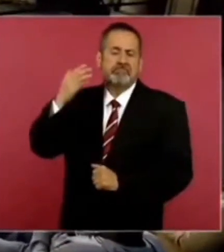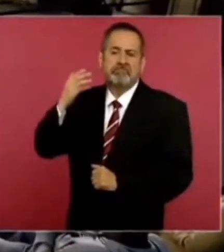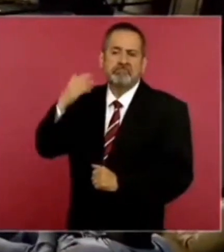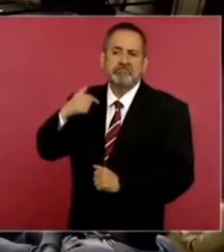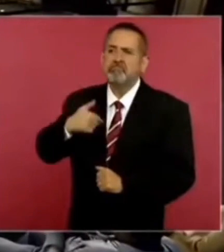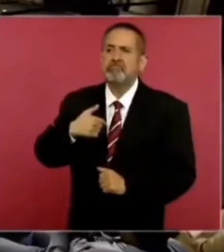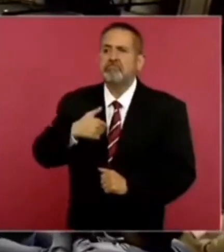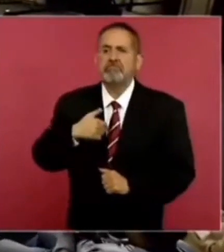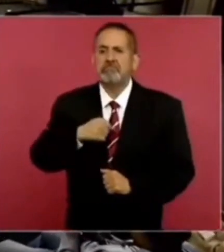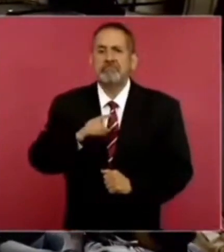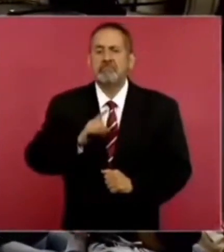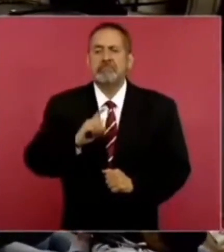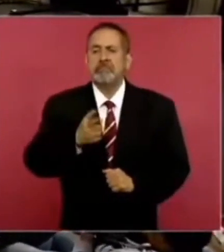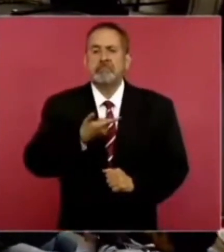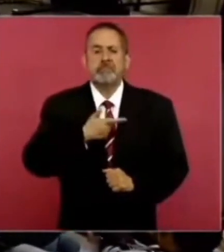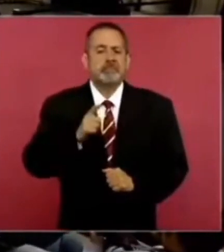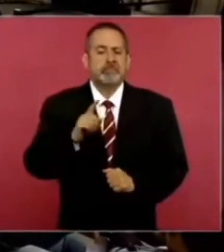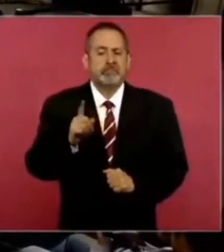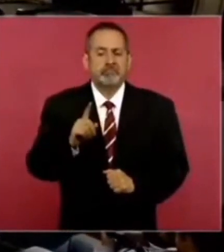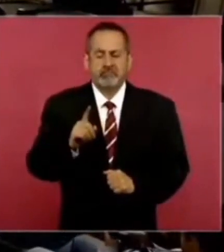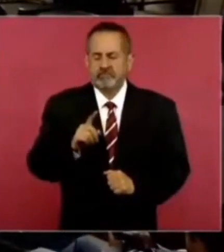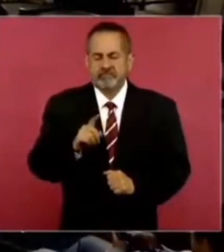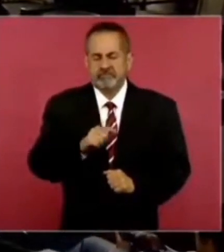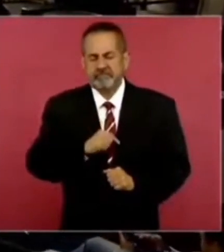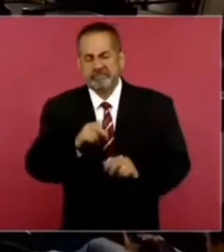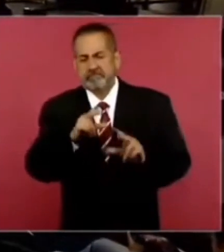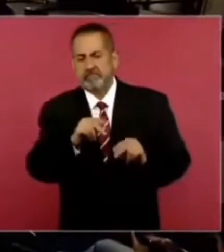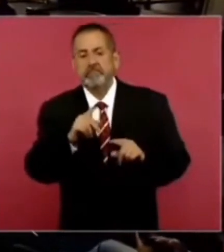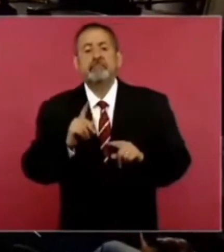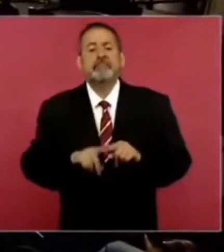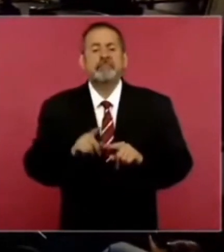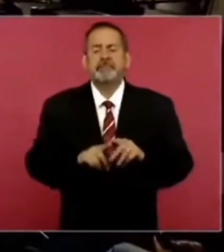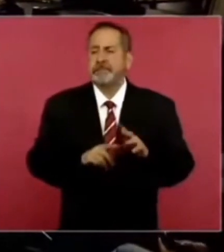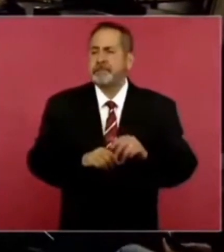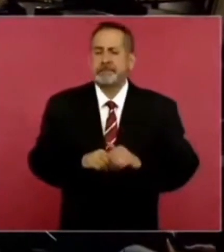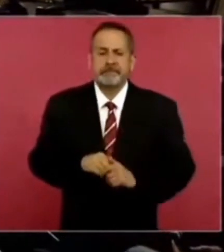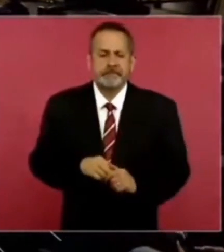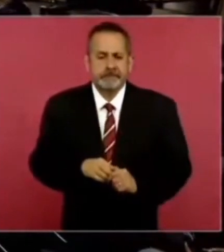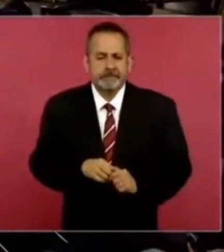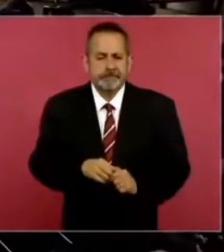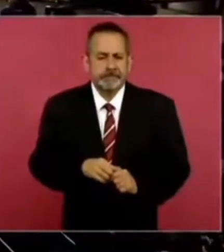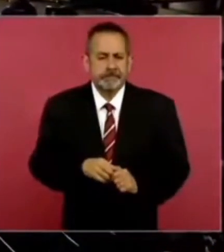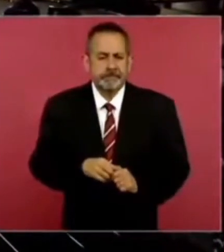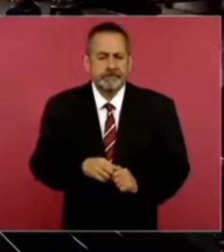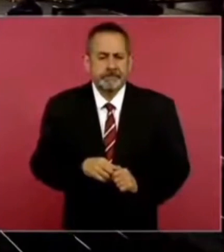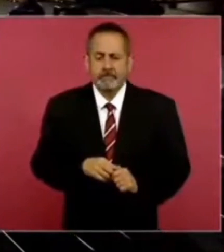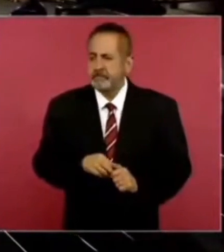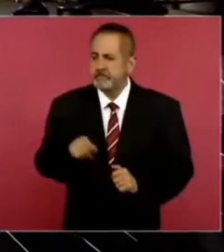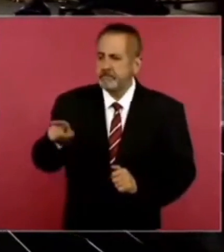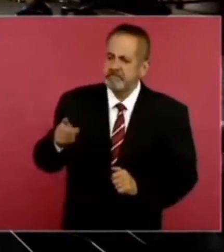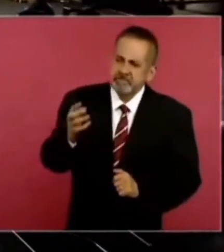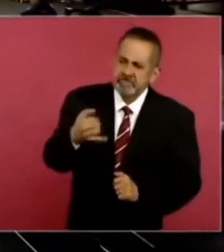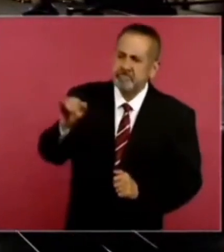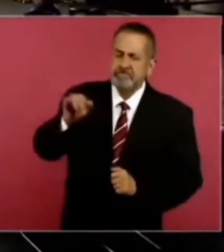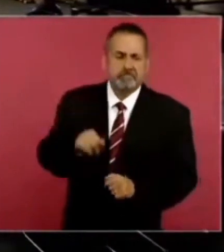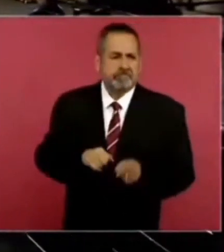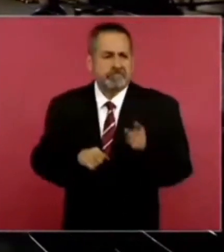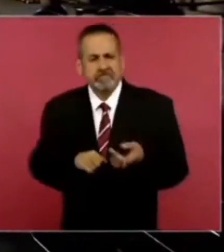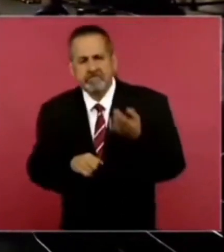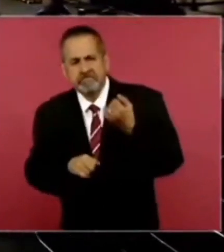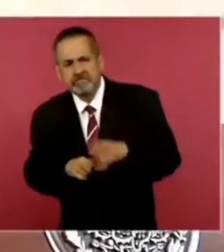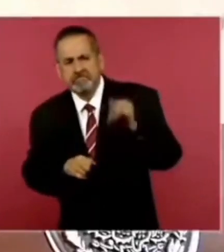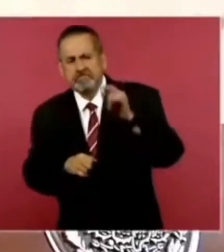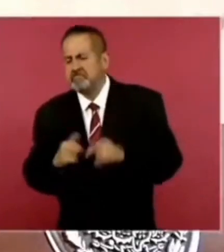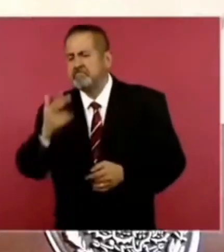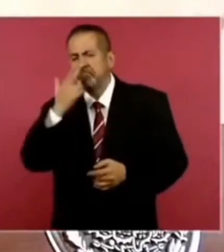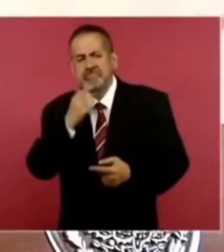he estado en contra, de que quieran descalicar a